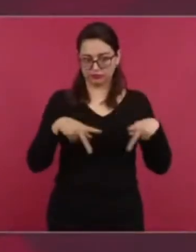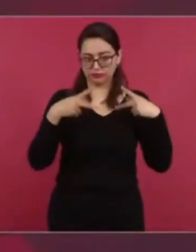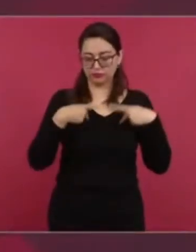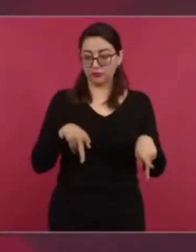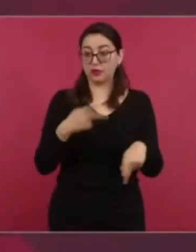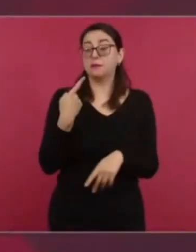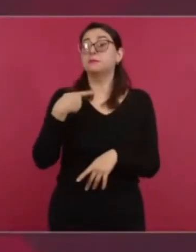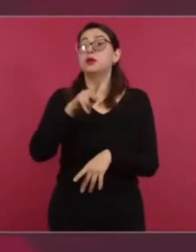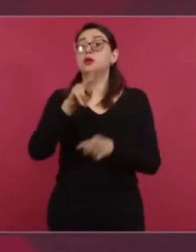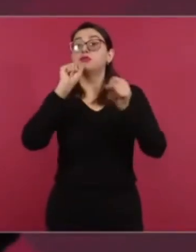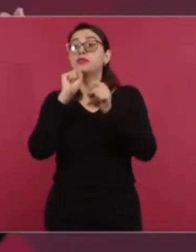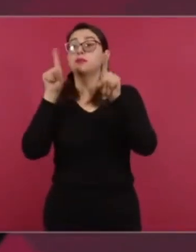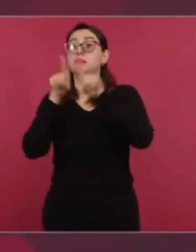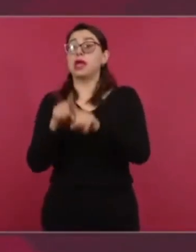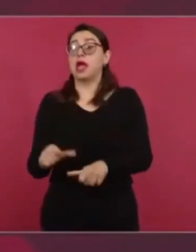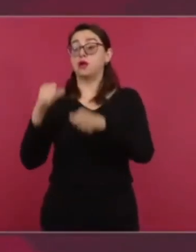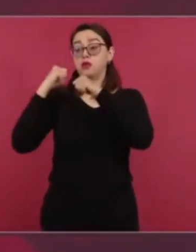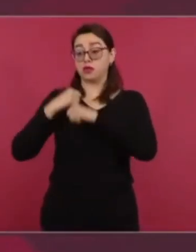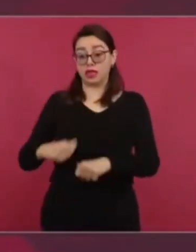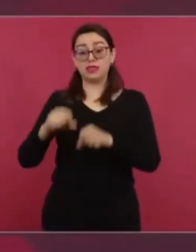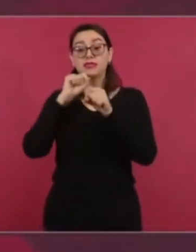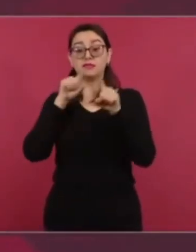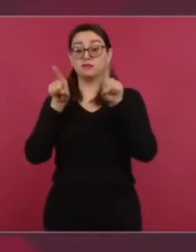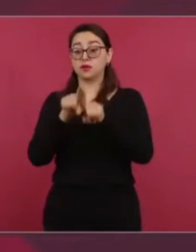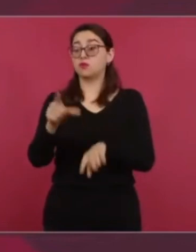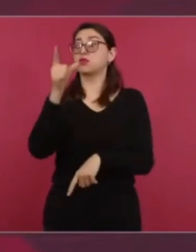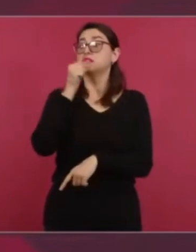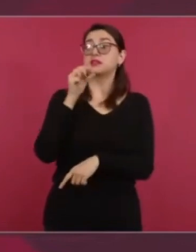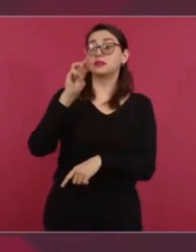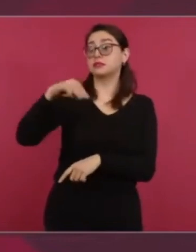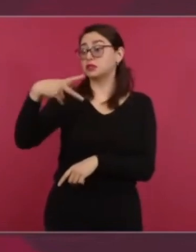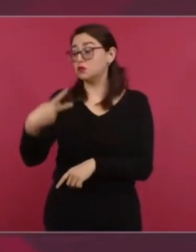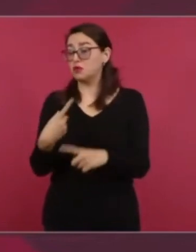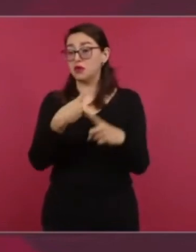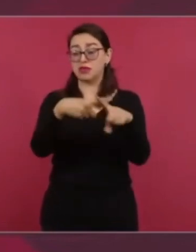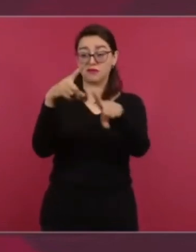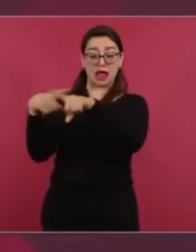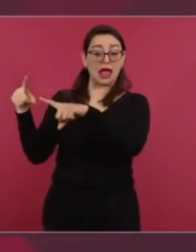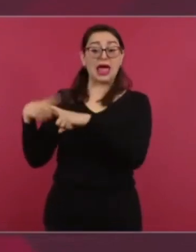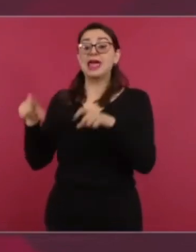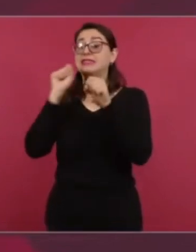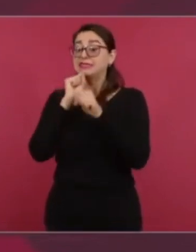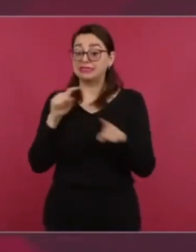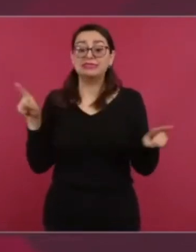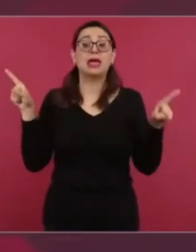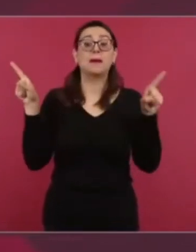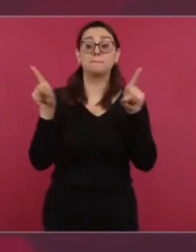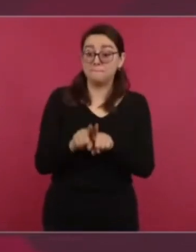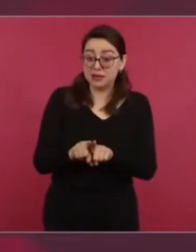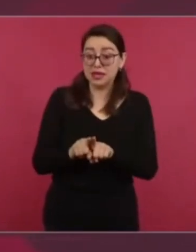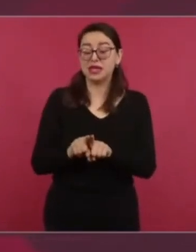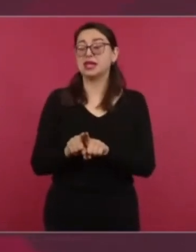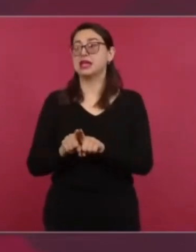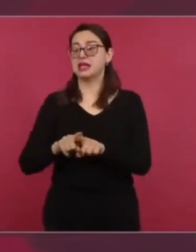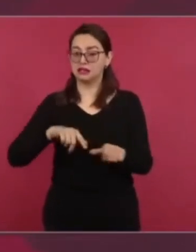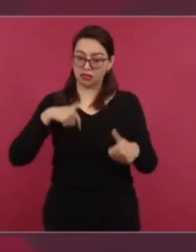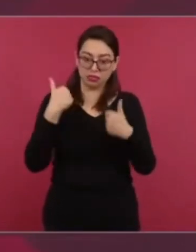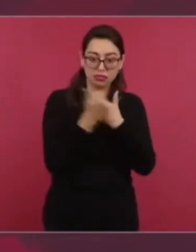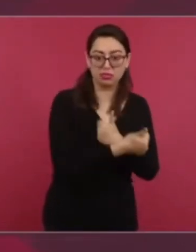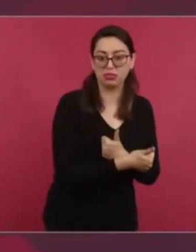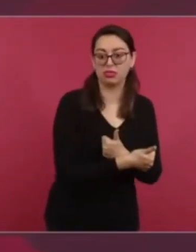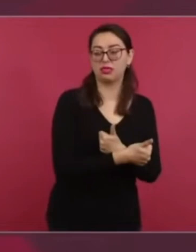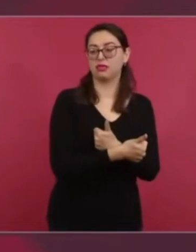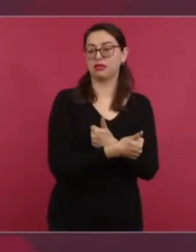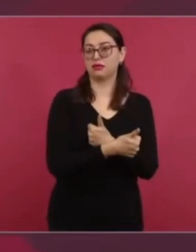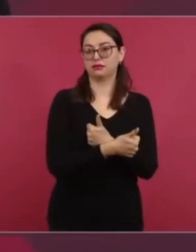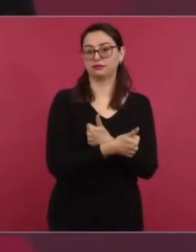Y lo peor es que ese pacto se trasladó